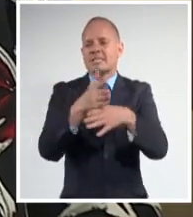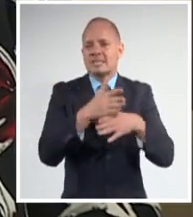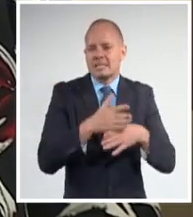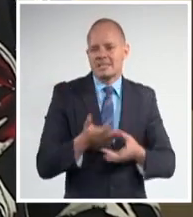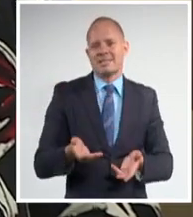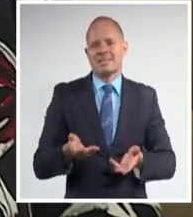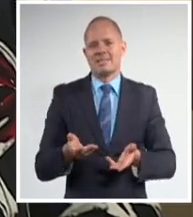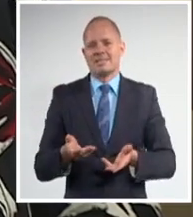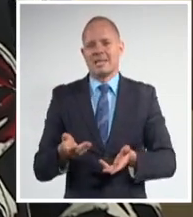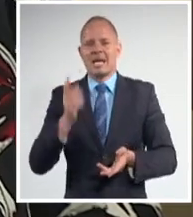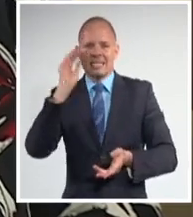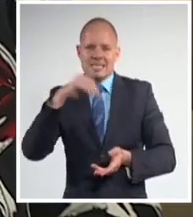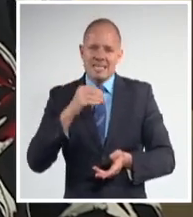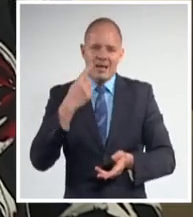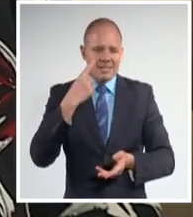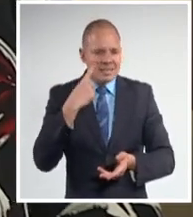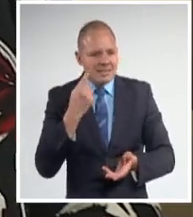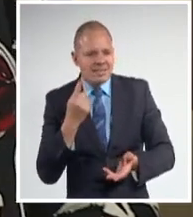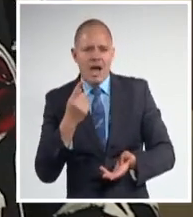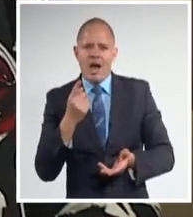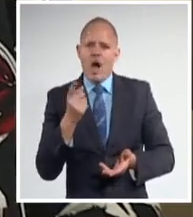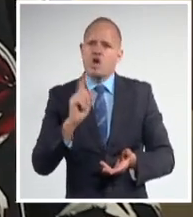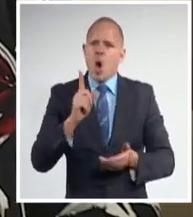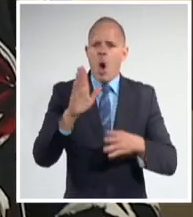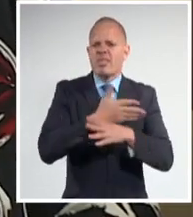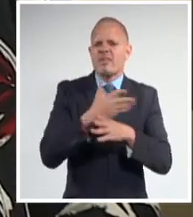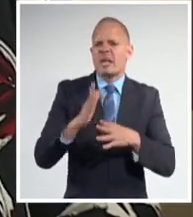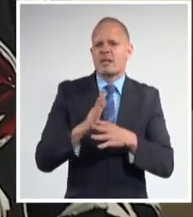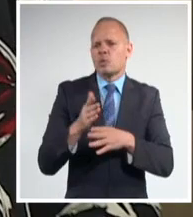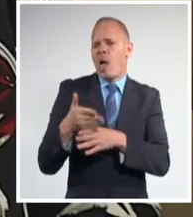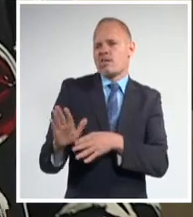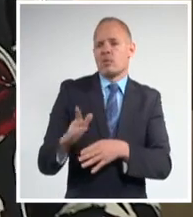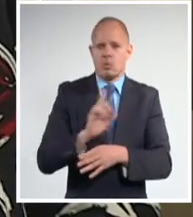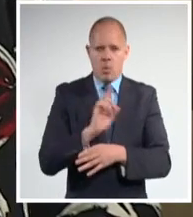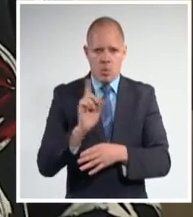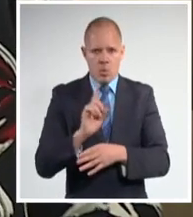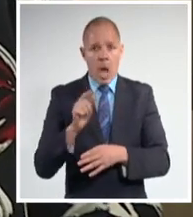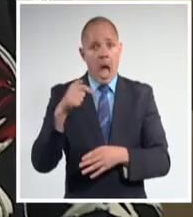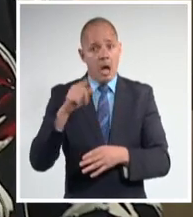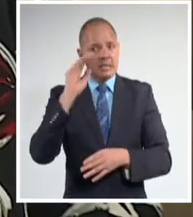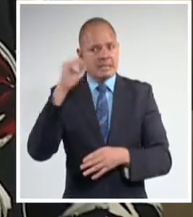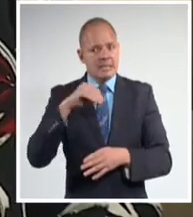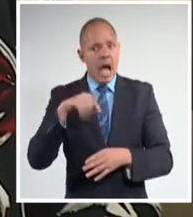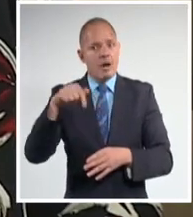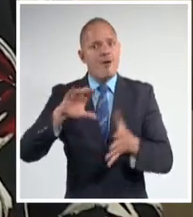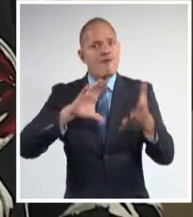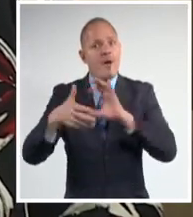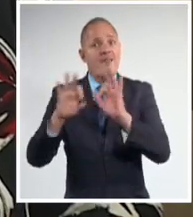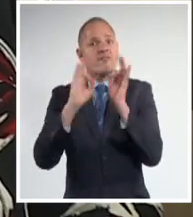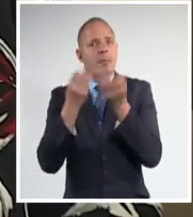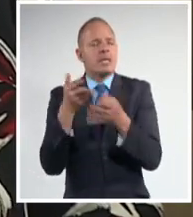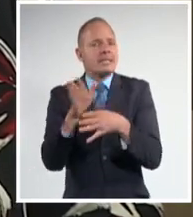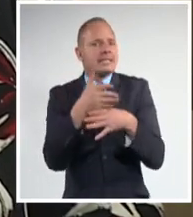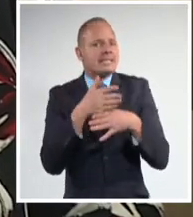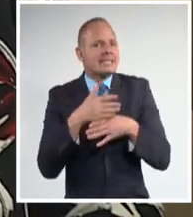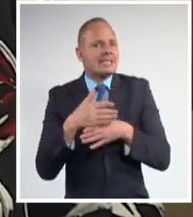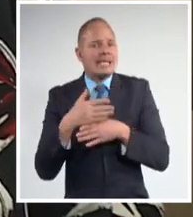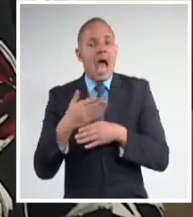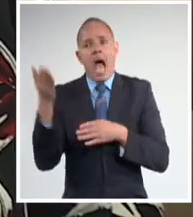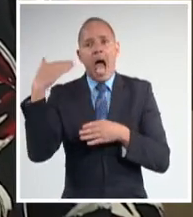al bienestar y no de la diversidad a la vulnerabilidad porque teníamos muchos fenómenos familiares que no estaban